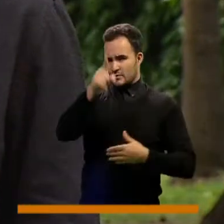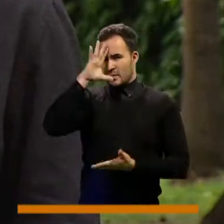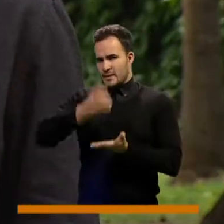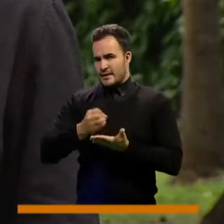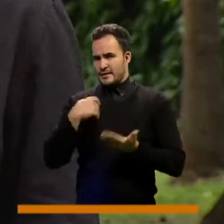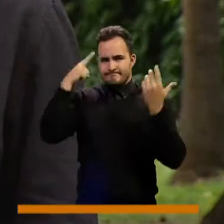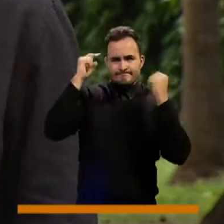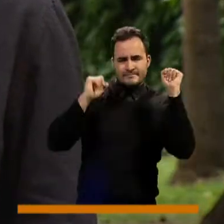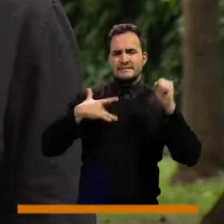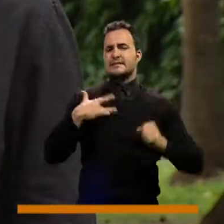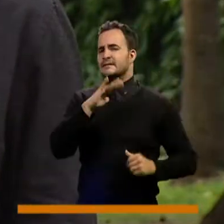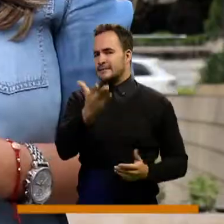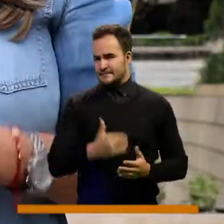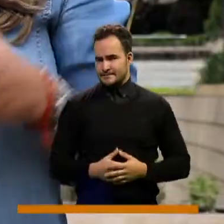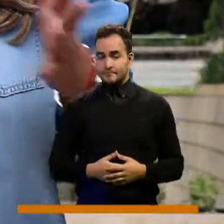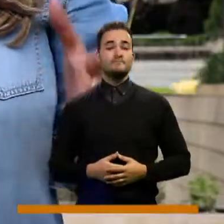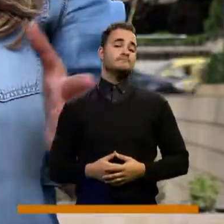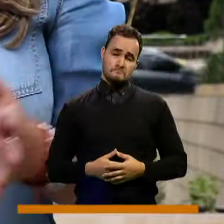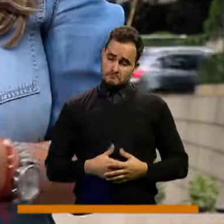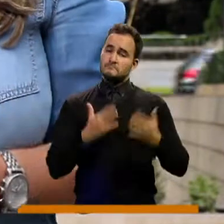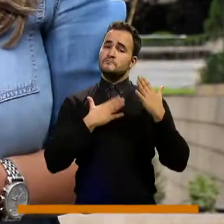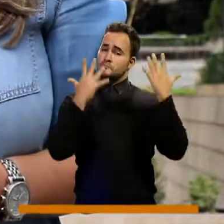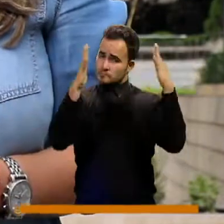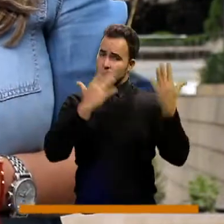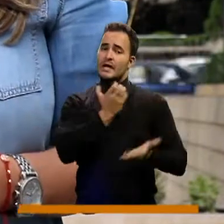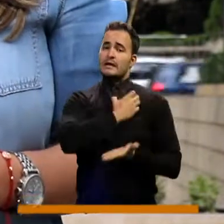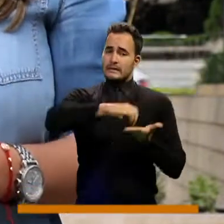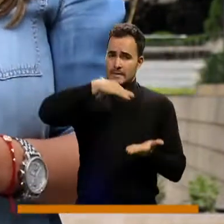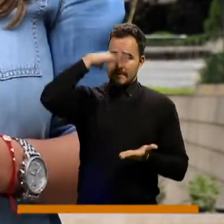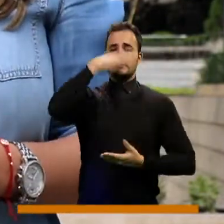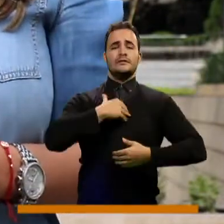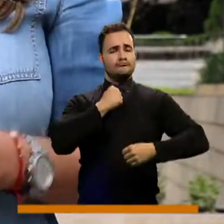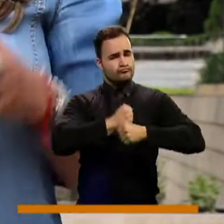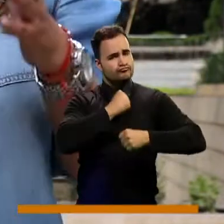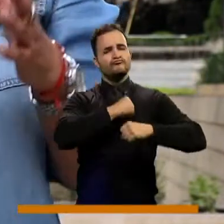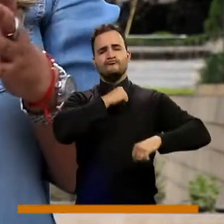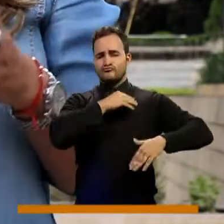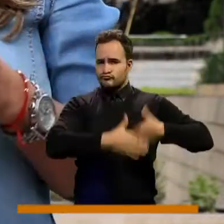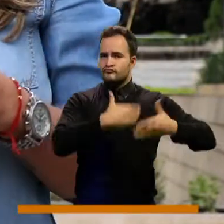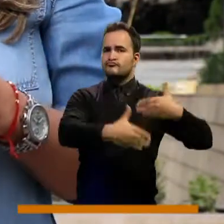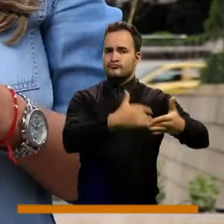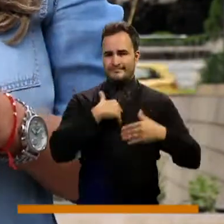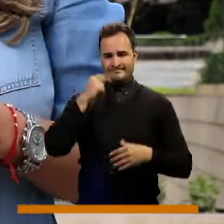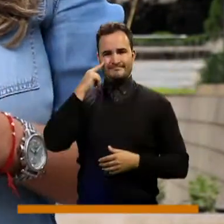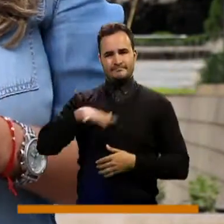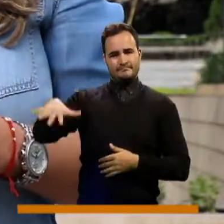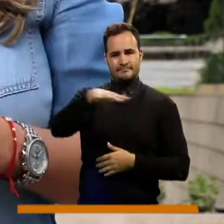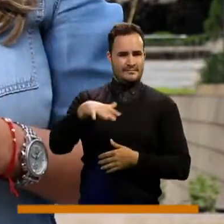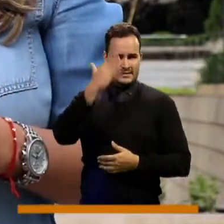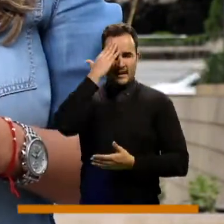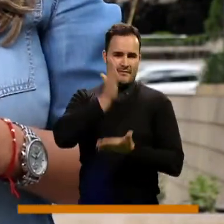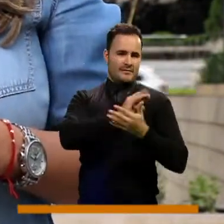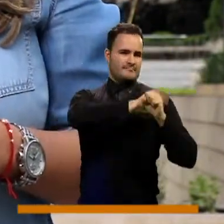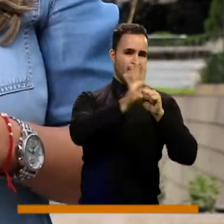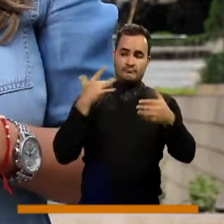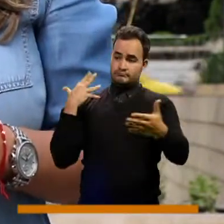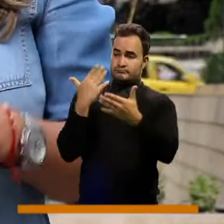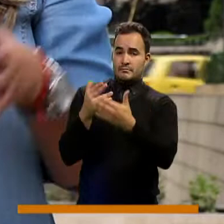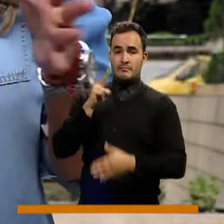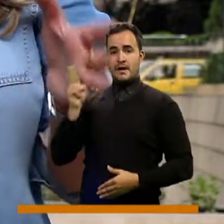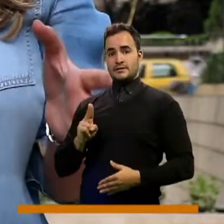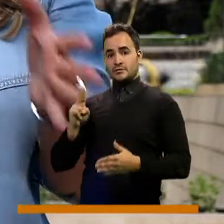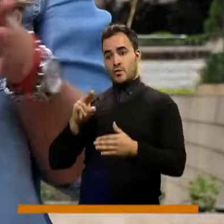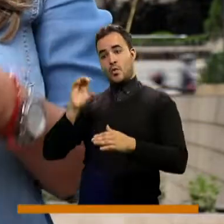delicado. ¿Qué le preocupa a usted? Valoramos profundamente el esfuerzo que ha hecho la administración municipal para atender durante la